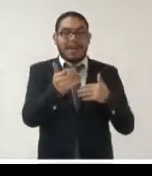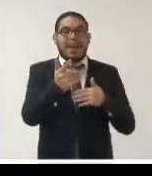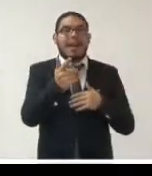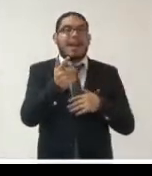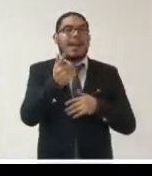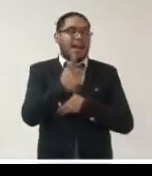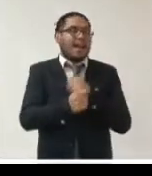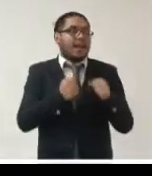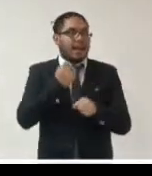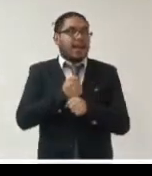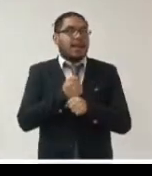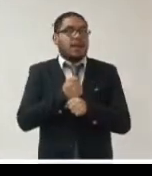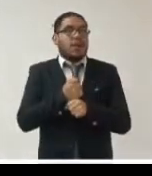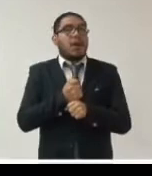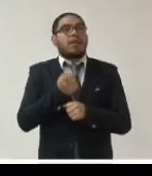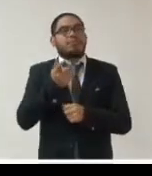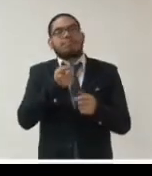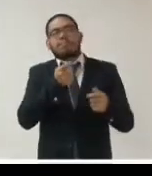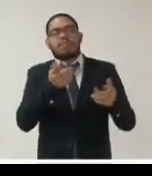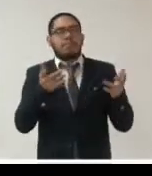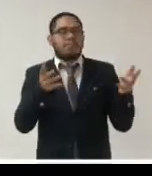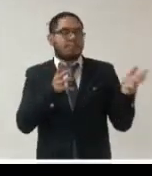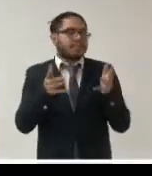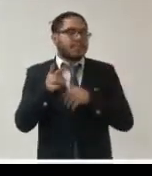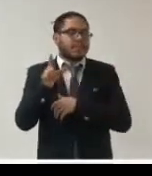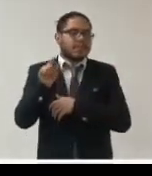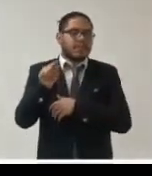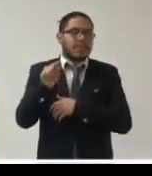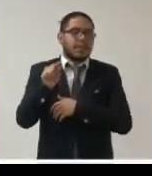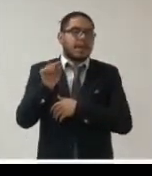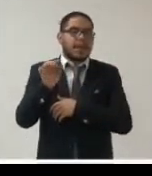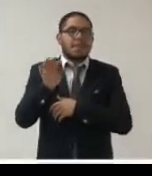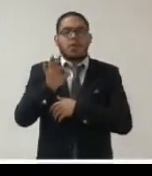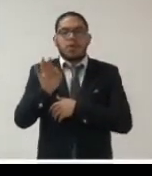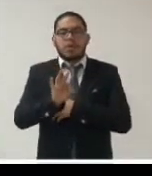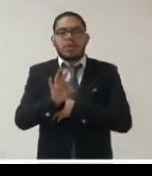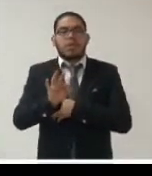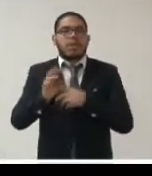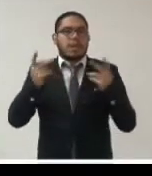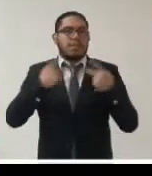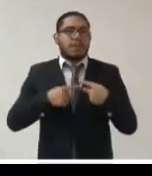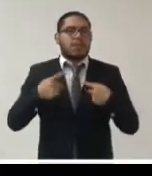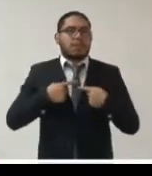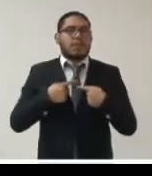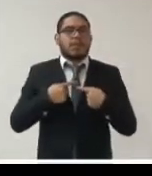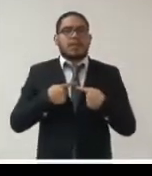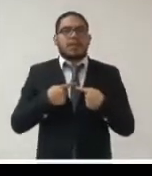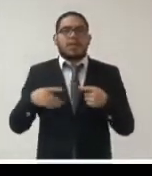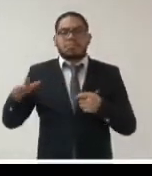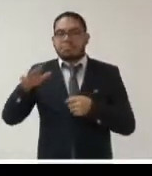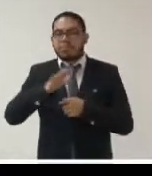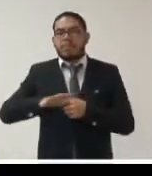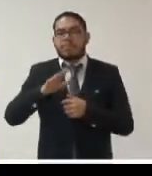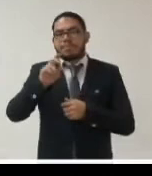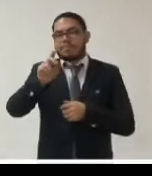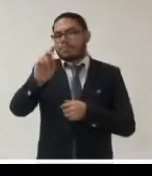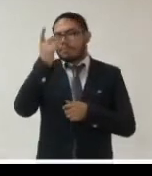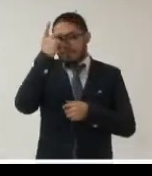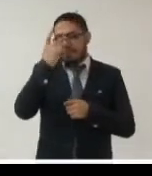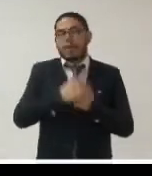esta es información de más o menos el 70% del Estado la autoridad de transparencia peruana